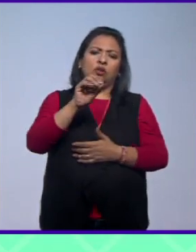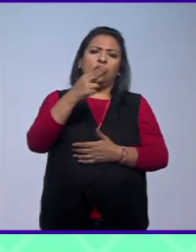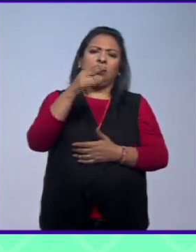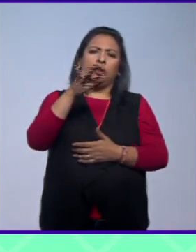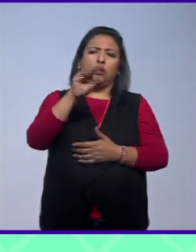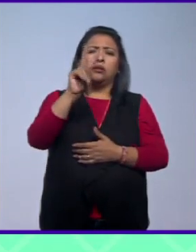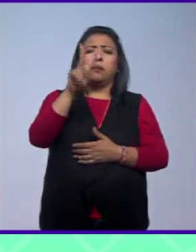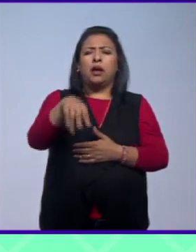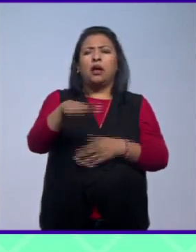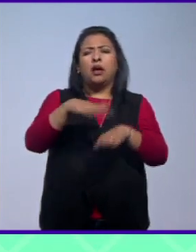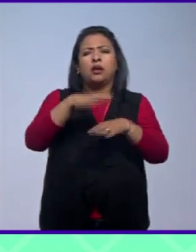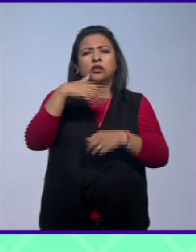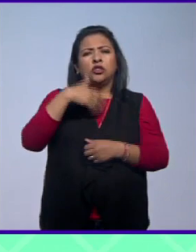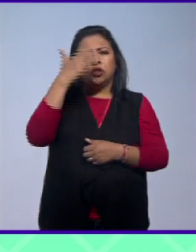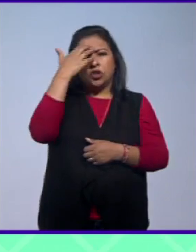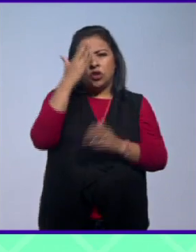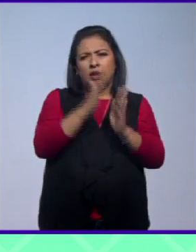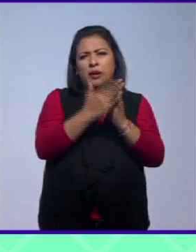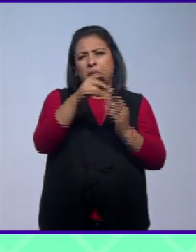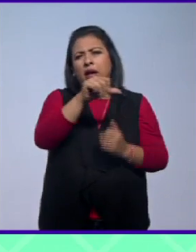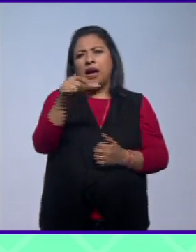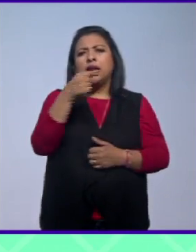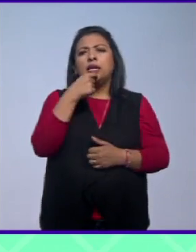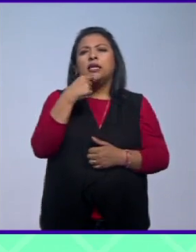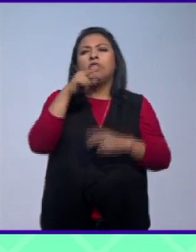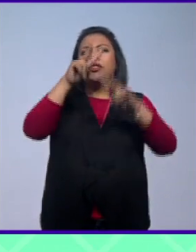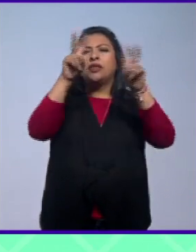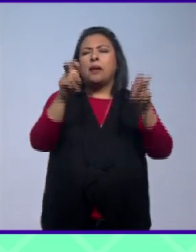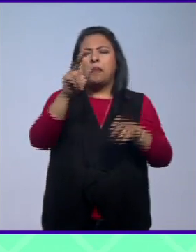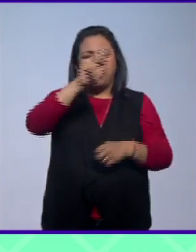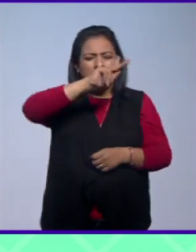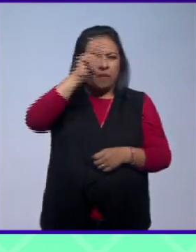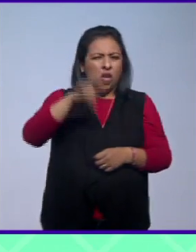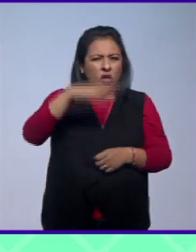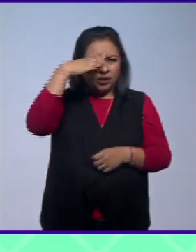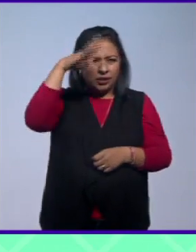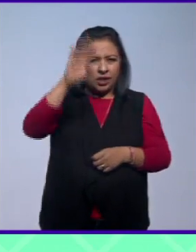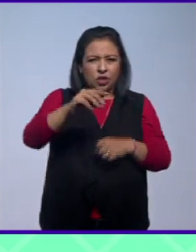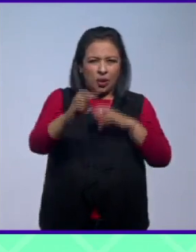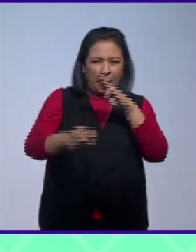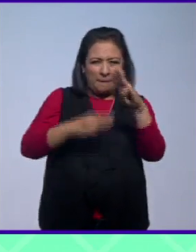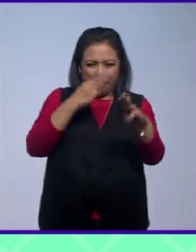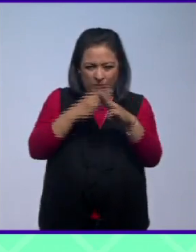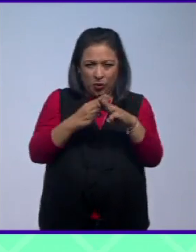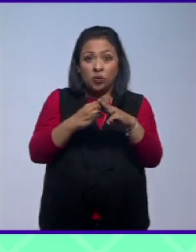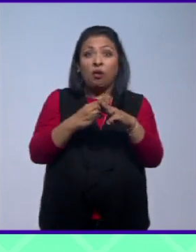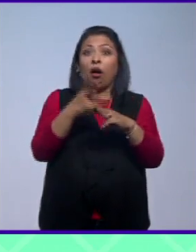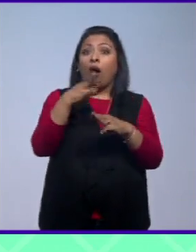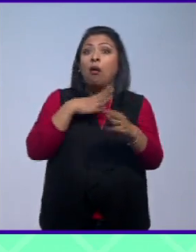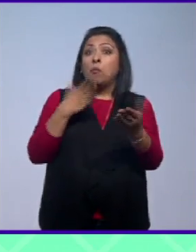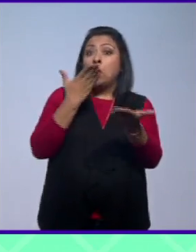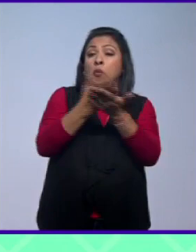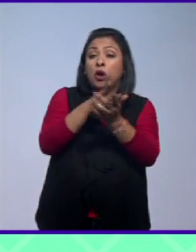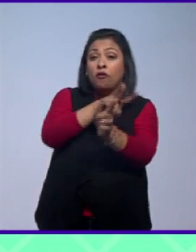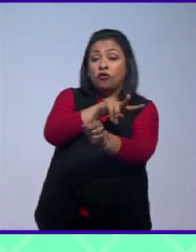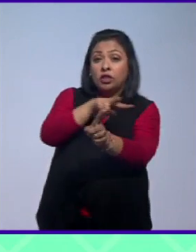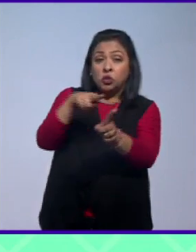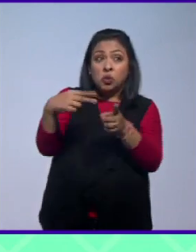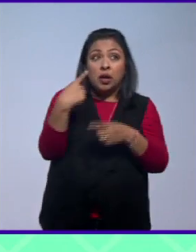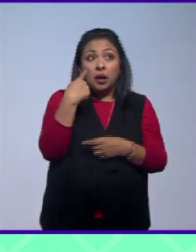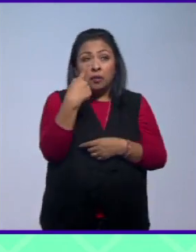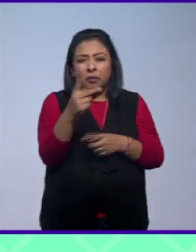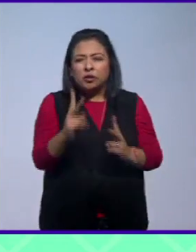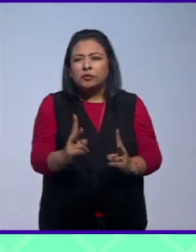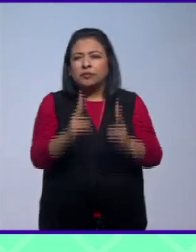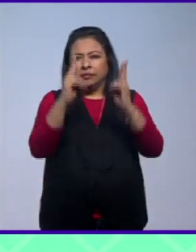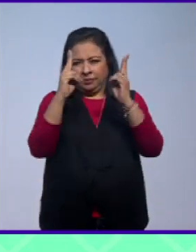Esto es malo. libros para niños, que es la peor señora del mundo, y que la propuesta visual que hicieron, de la cual vimos también un